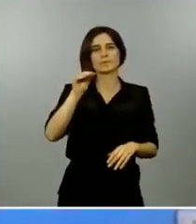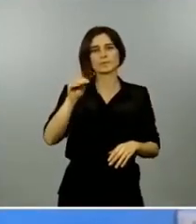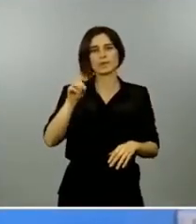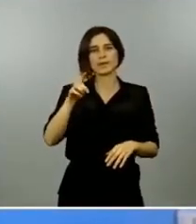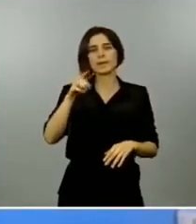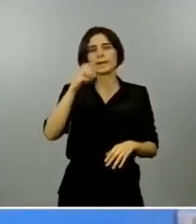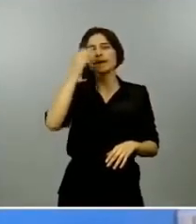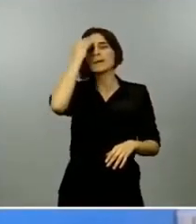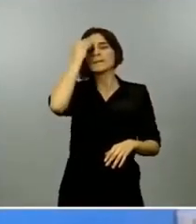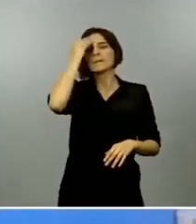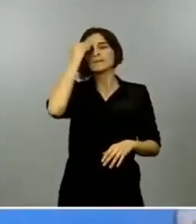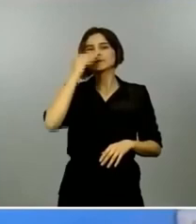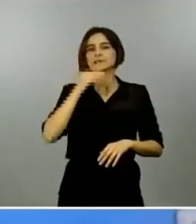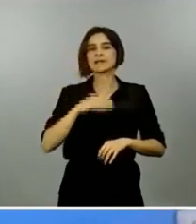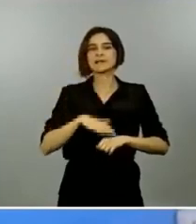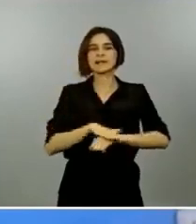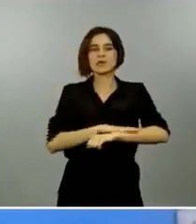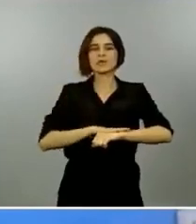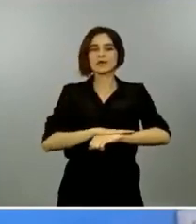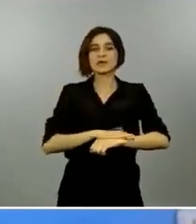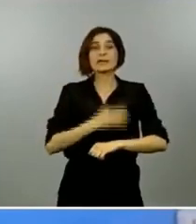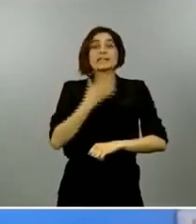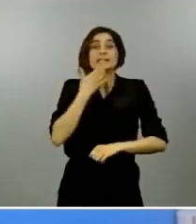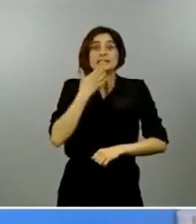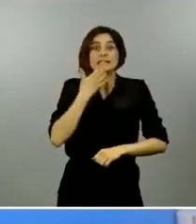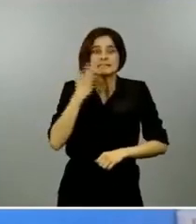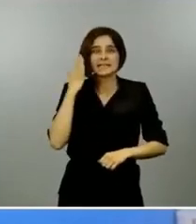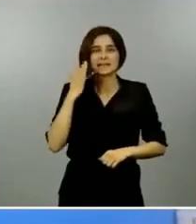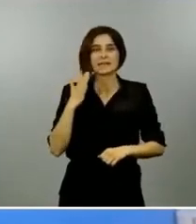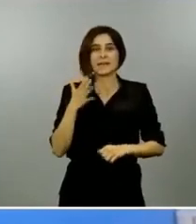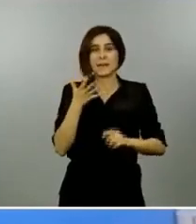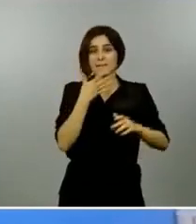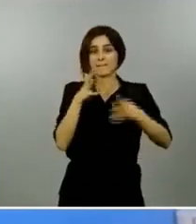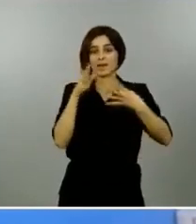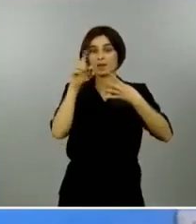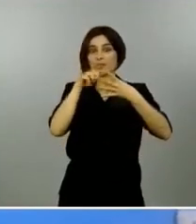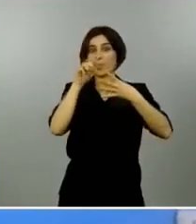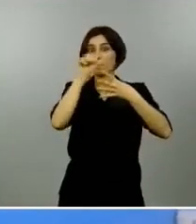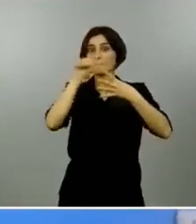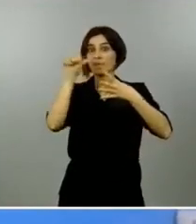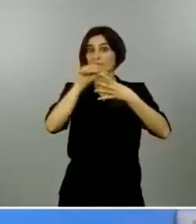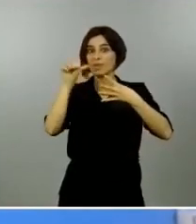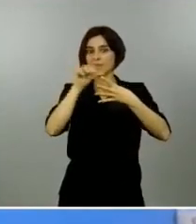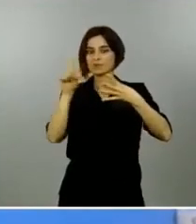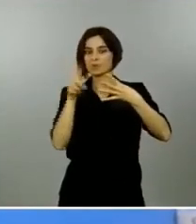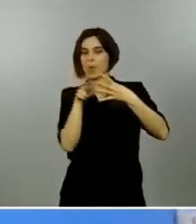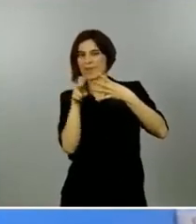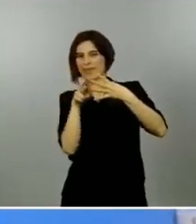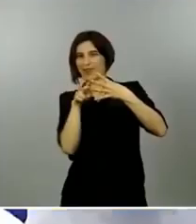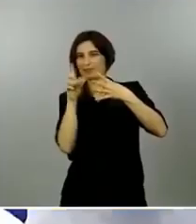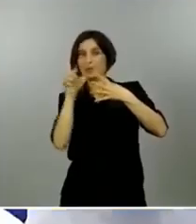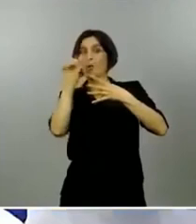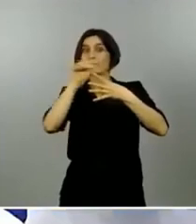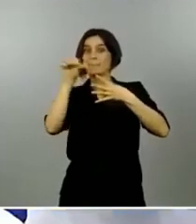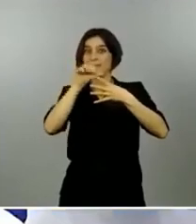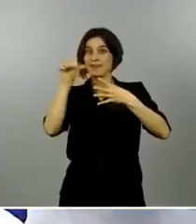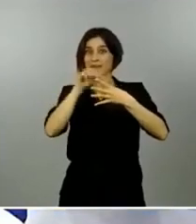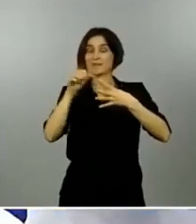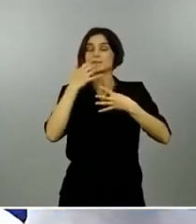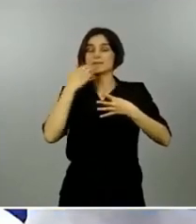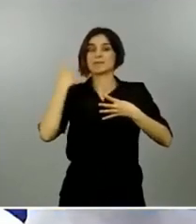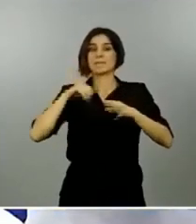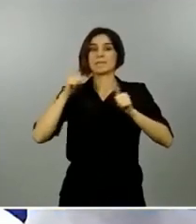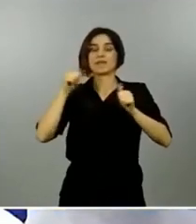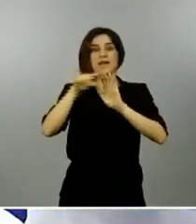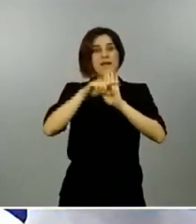tomado medidas preventivas ya a principios de marzo en lugar a mediados bueno pues el ratio de mortalidad por millón de habitantes sería